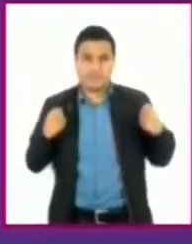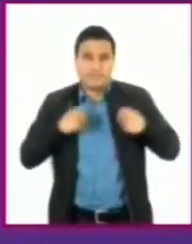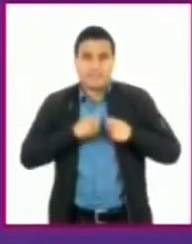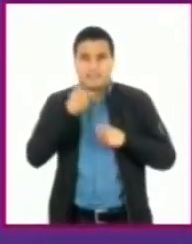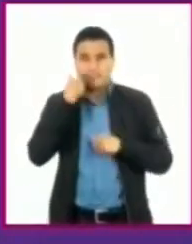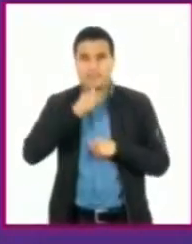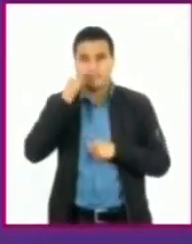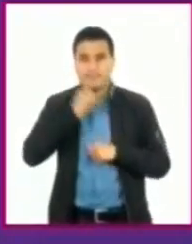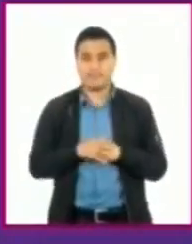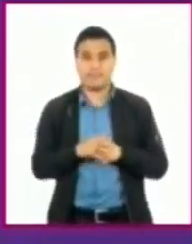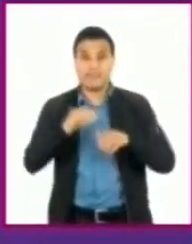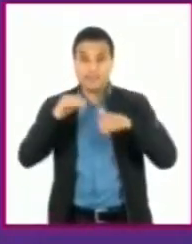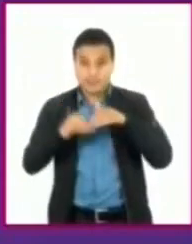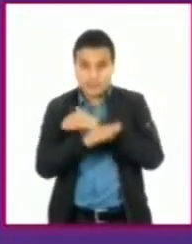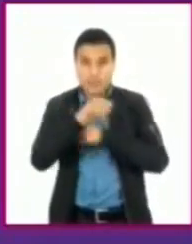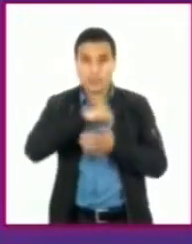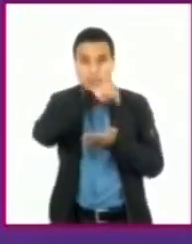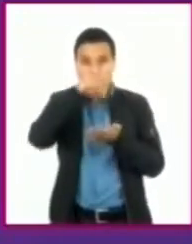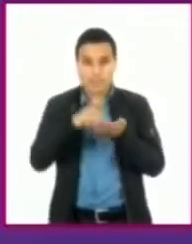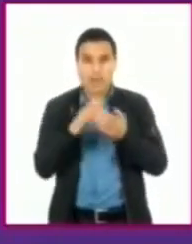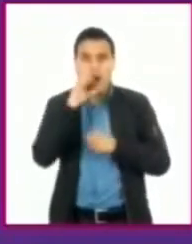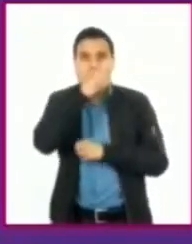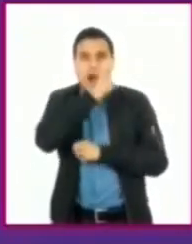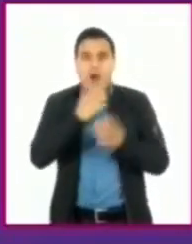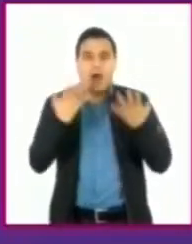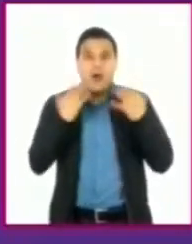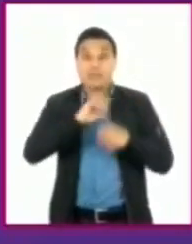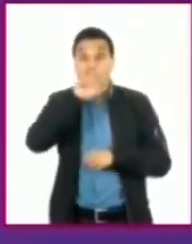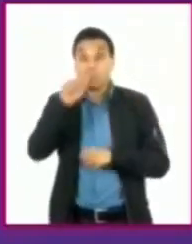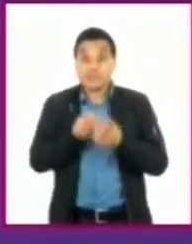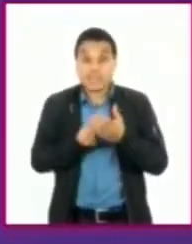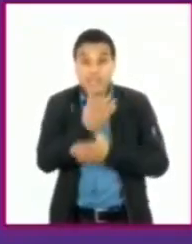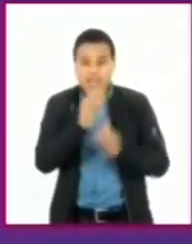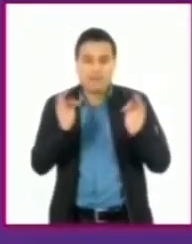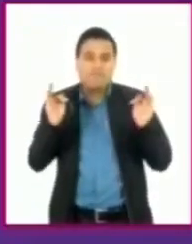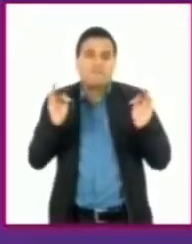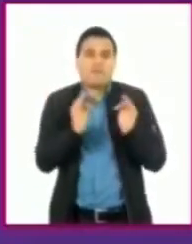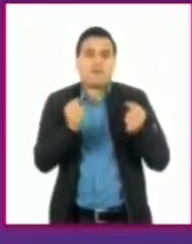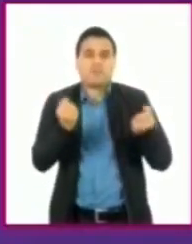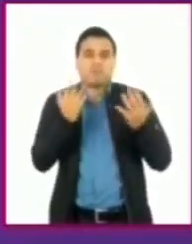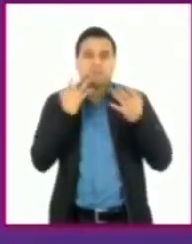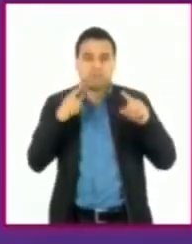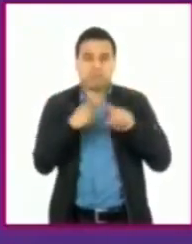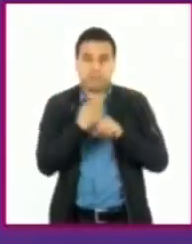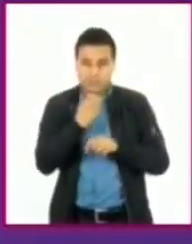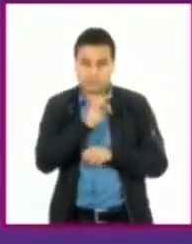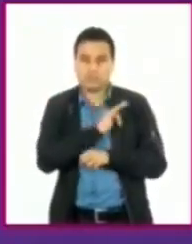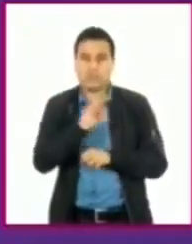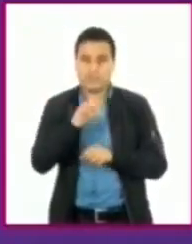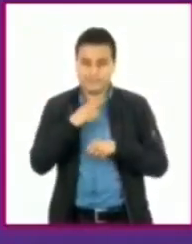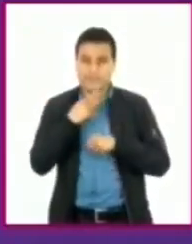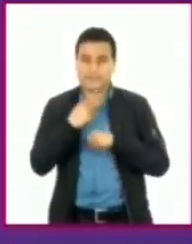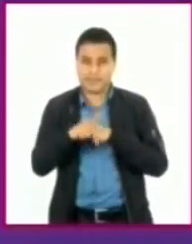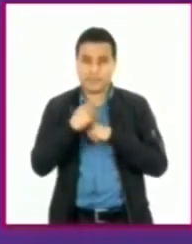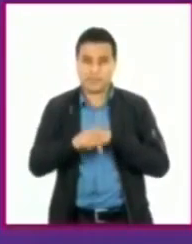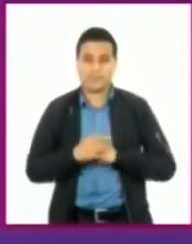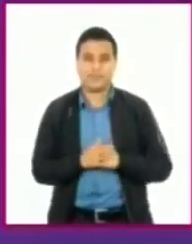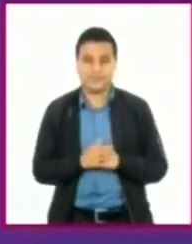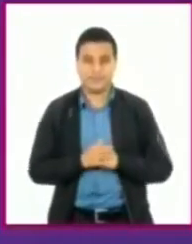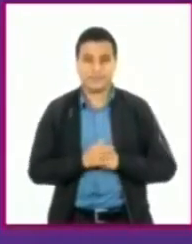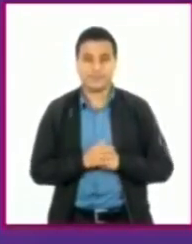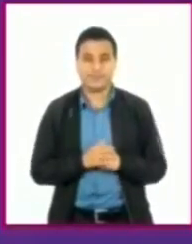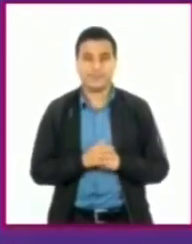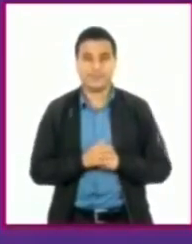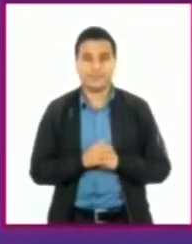entras a lugares cerrados donde hace calor y sales y esas corrientes de aire pueden ser las que luego te detonen algún proceso de